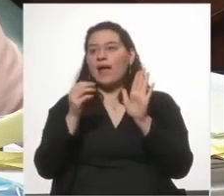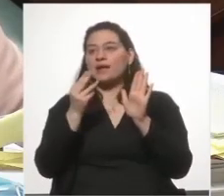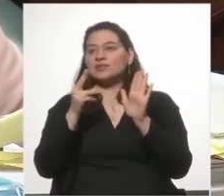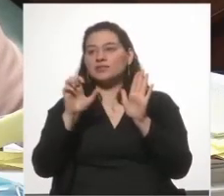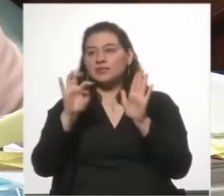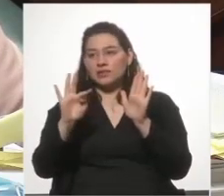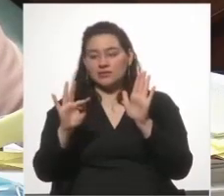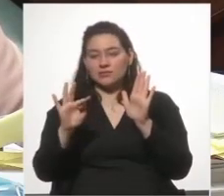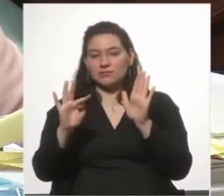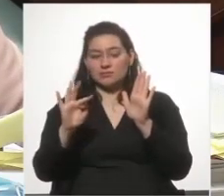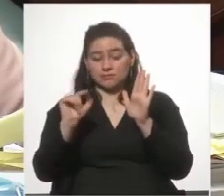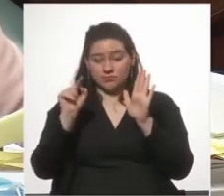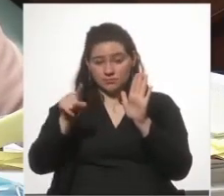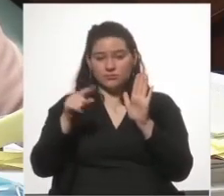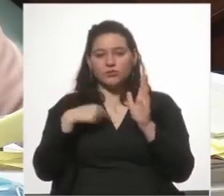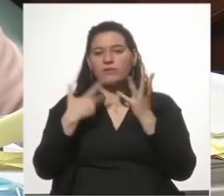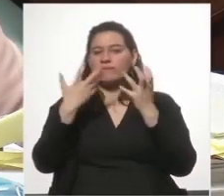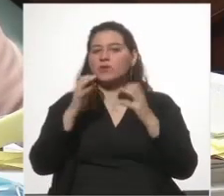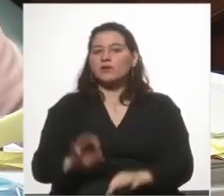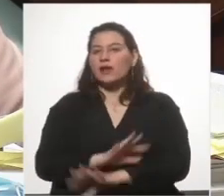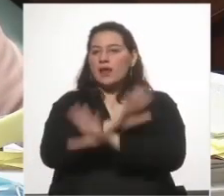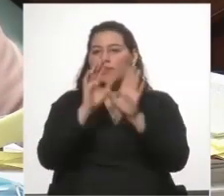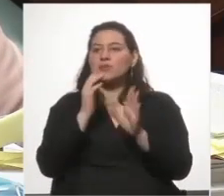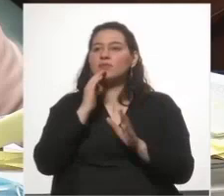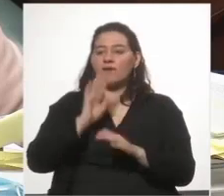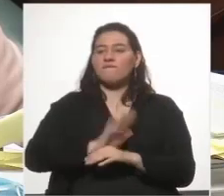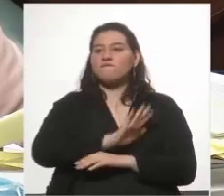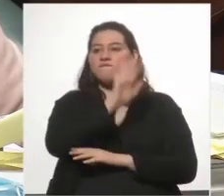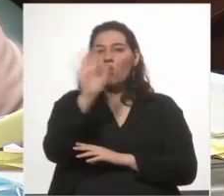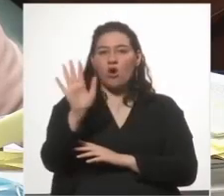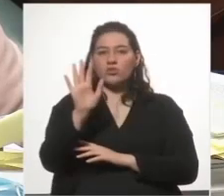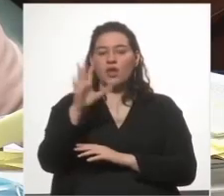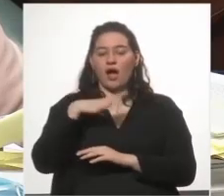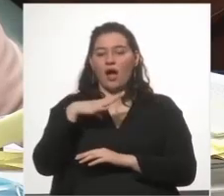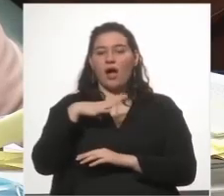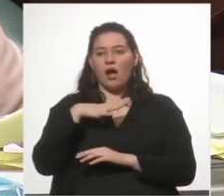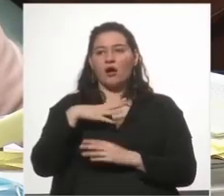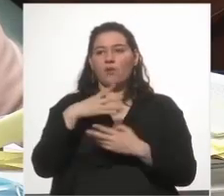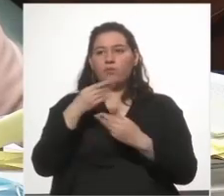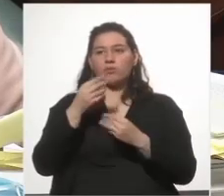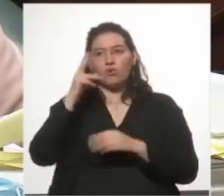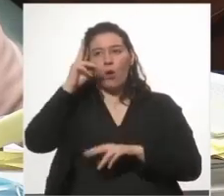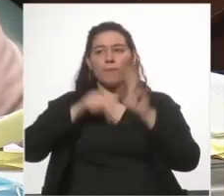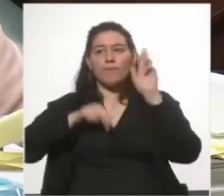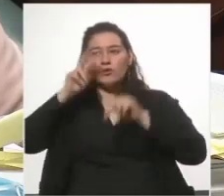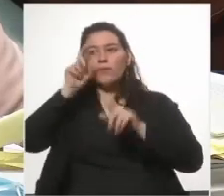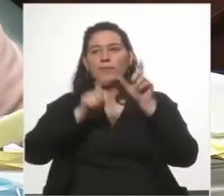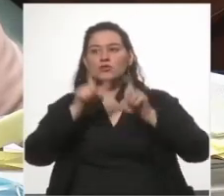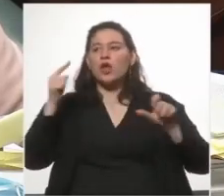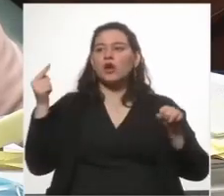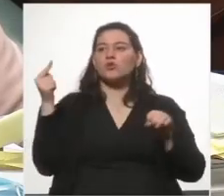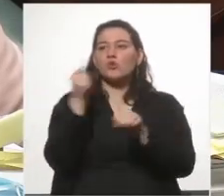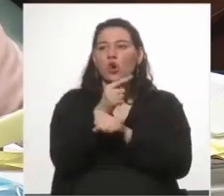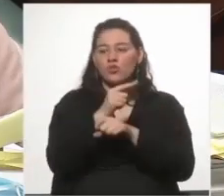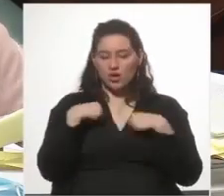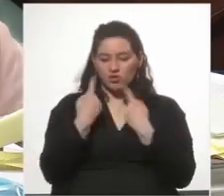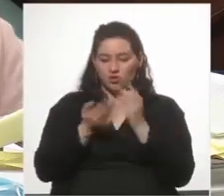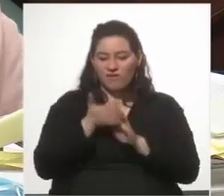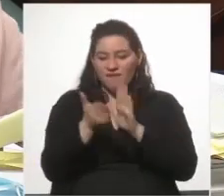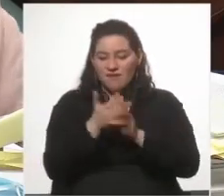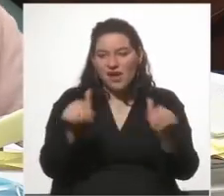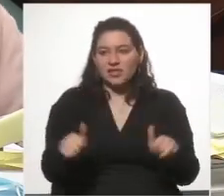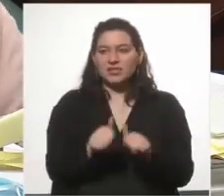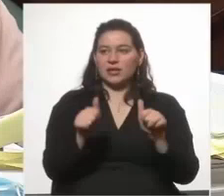Queremos decir con absoluta claridad que vamos a votar a sabiendas de que hay una fuerte corriente de opinión pública en contra de lo que vamos a hacer,